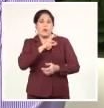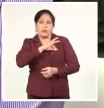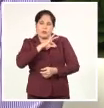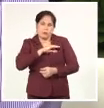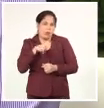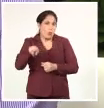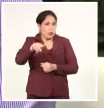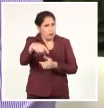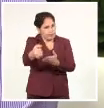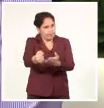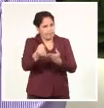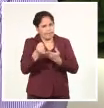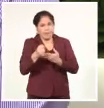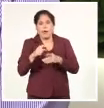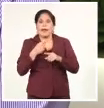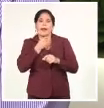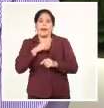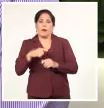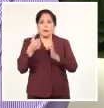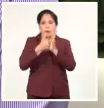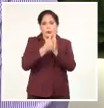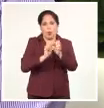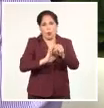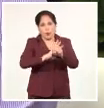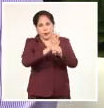ustedes en el enfrentamiento a la COVID,